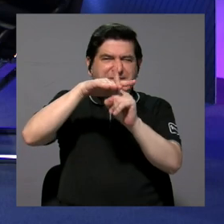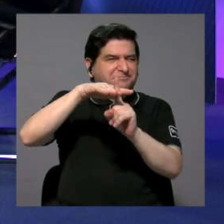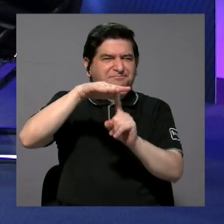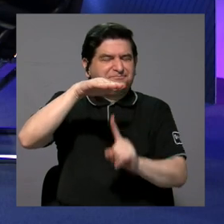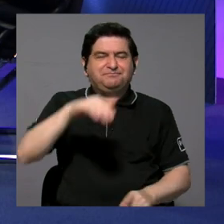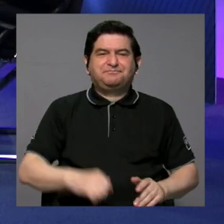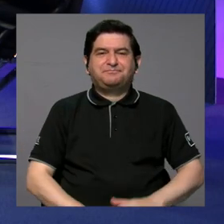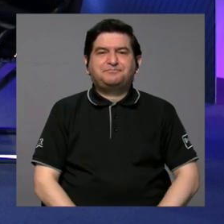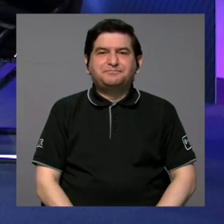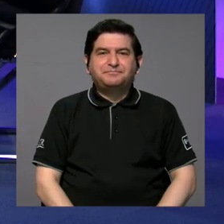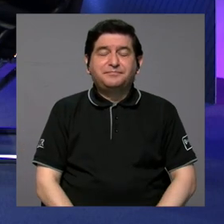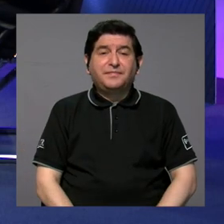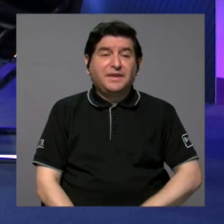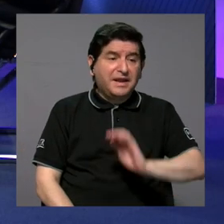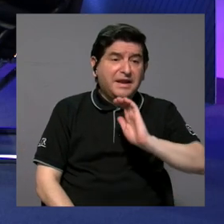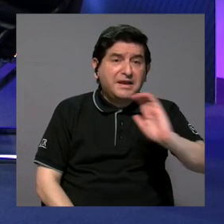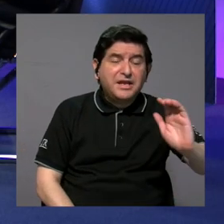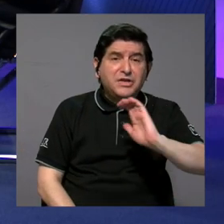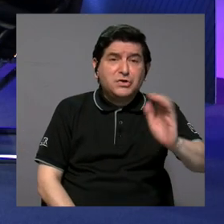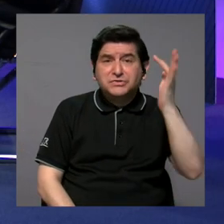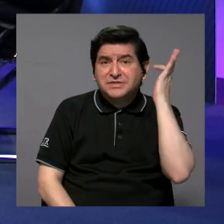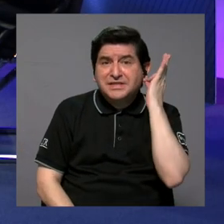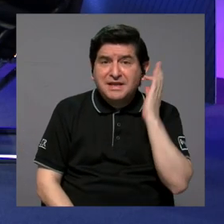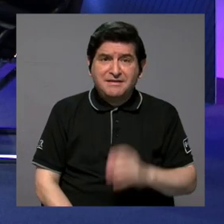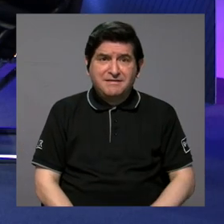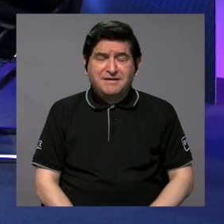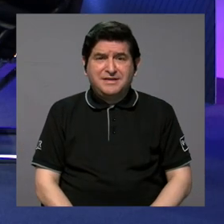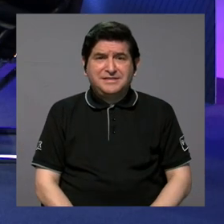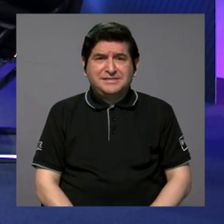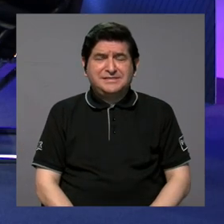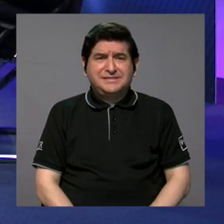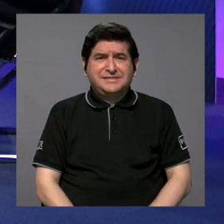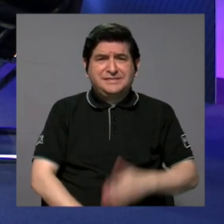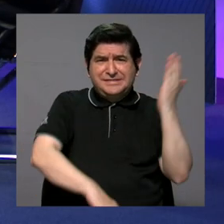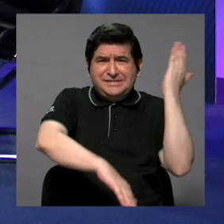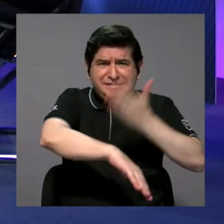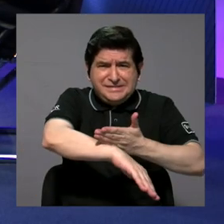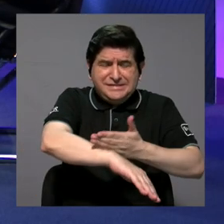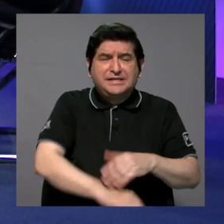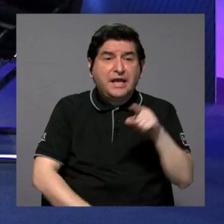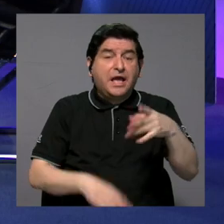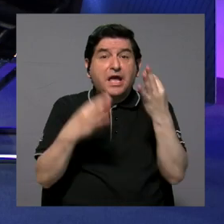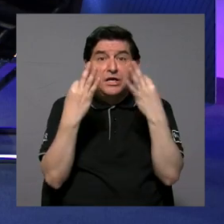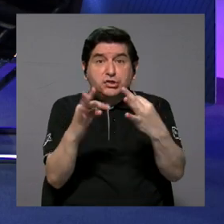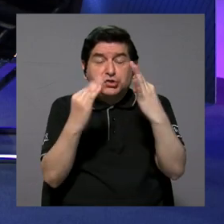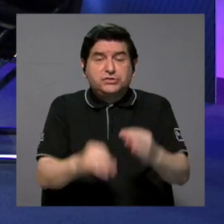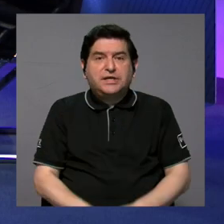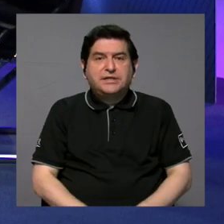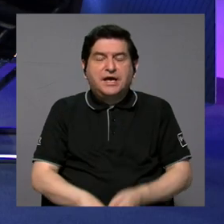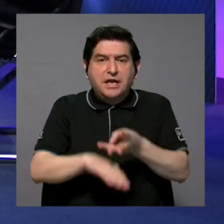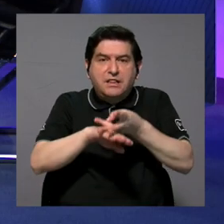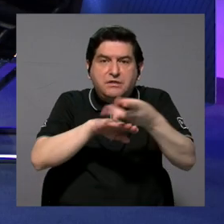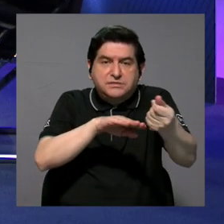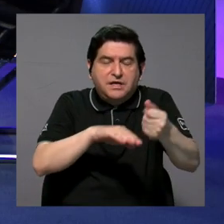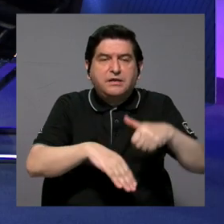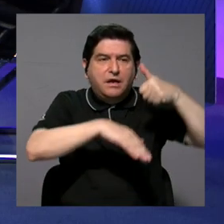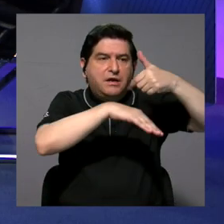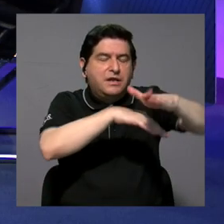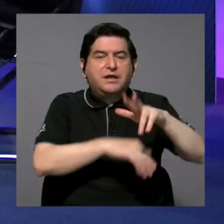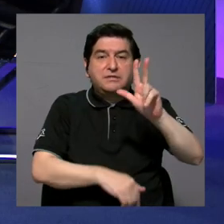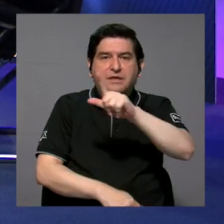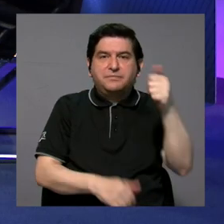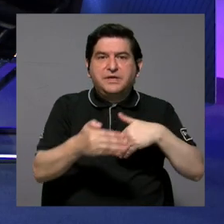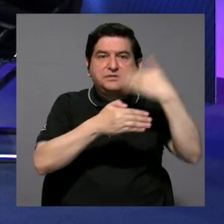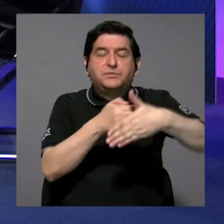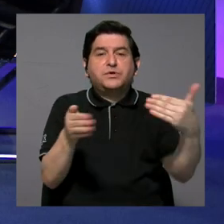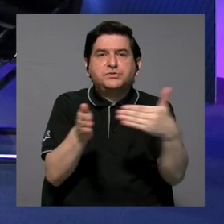momento. visibilizada, ¿verdad? De niños y niñas que llegaban con lesiones, con cosas que ellos hacían lo posible por sanarlos y los devolvían, y que tres veces después